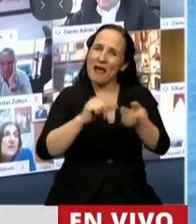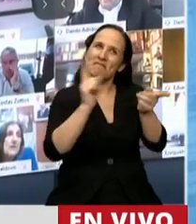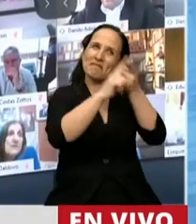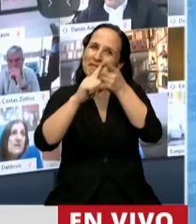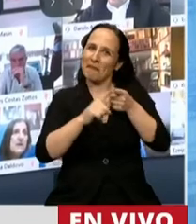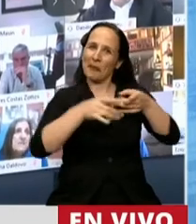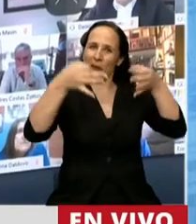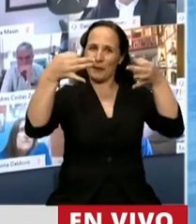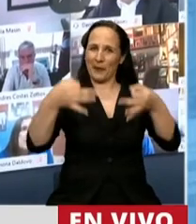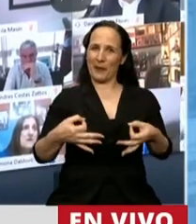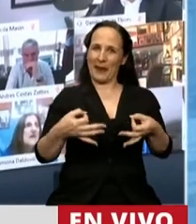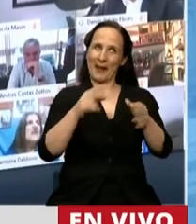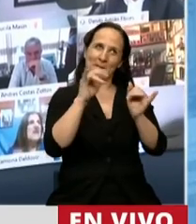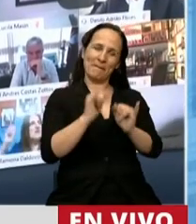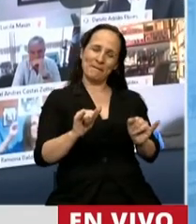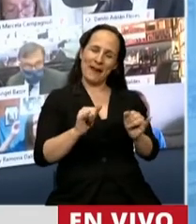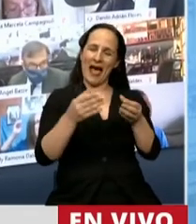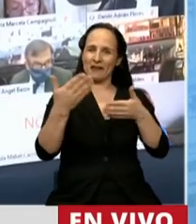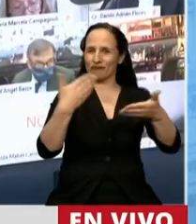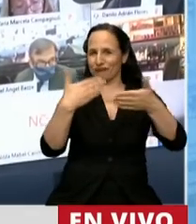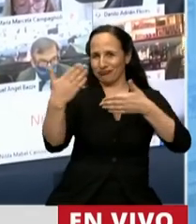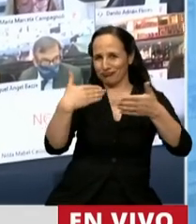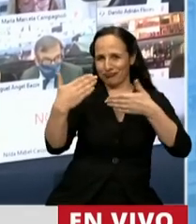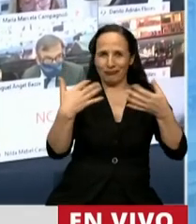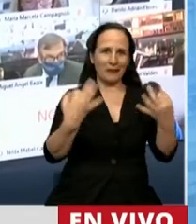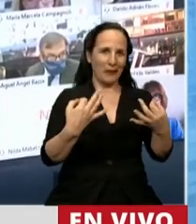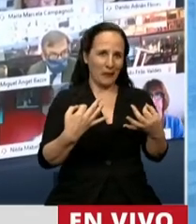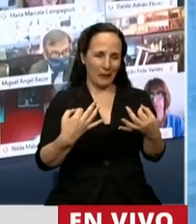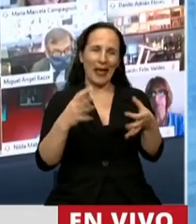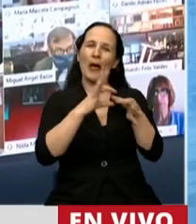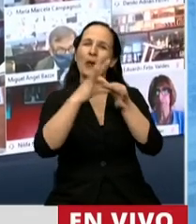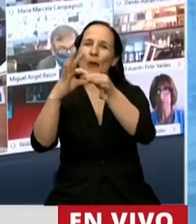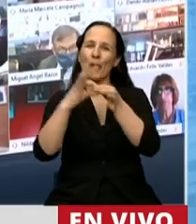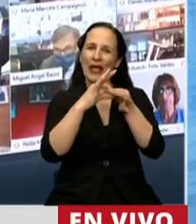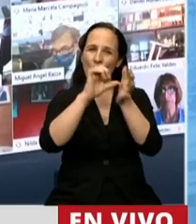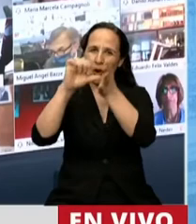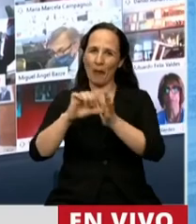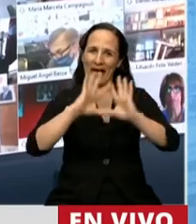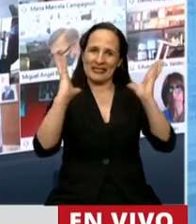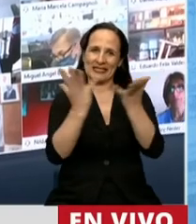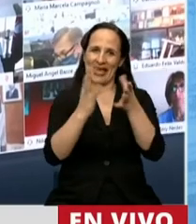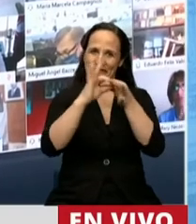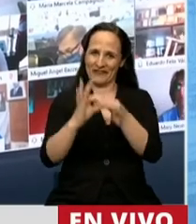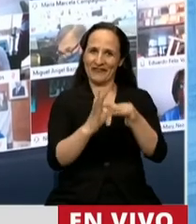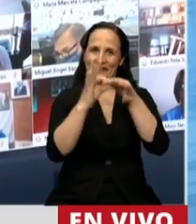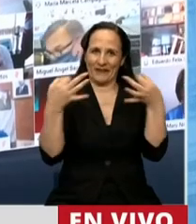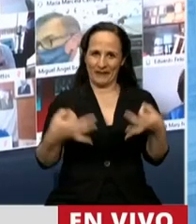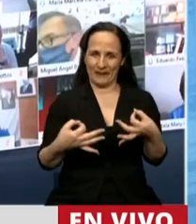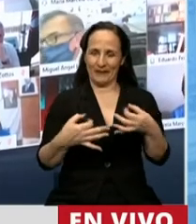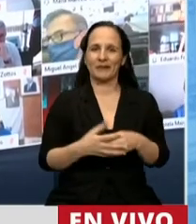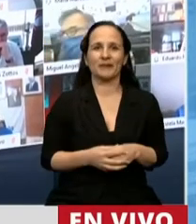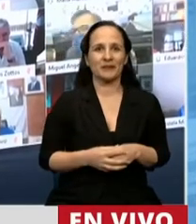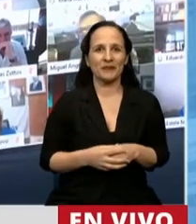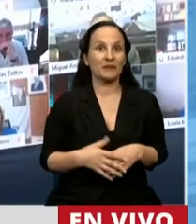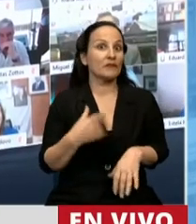para ese mejoramiento de nuestros vínculos con el mundo. Quiero